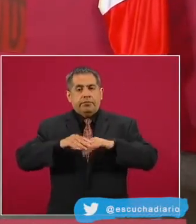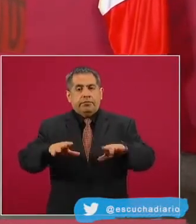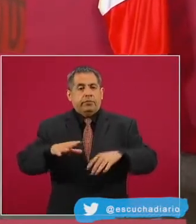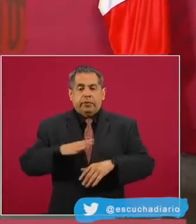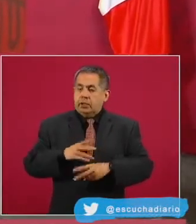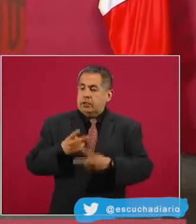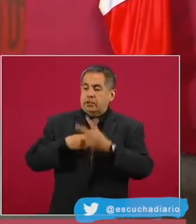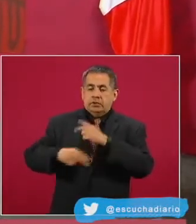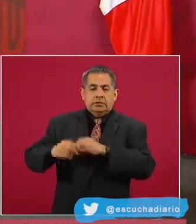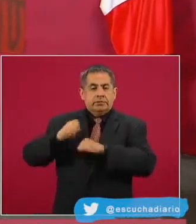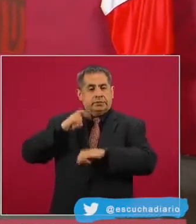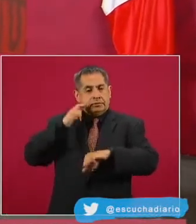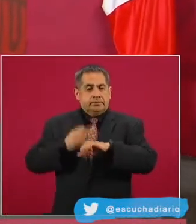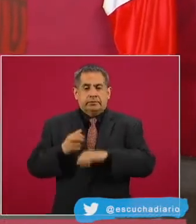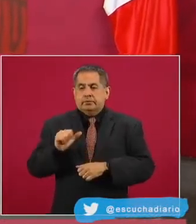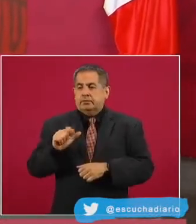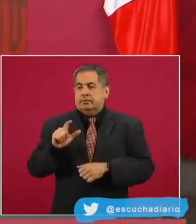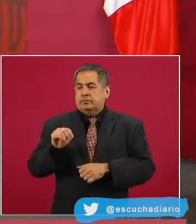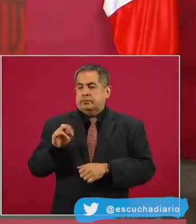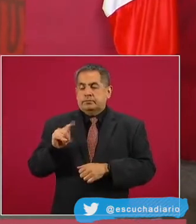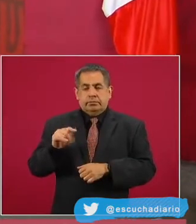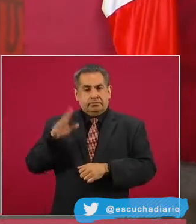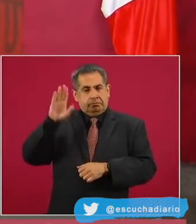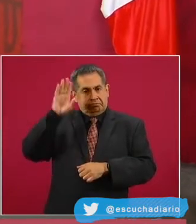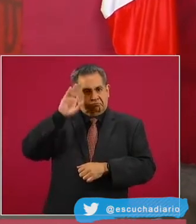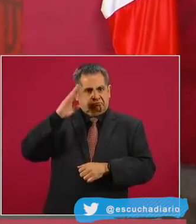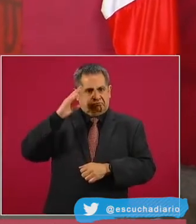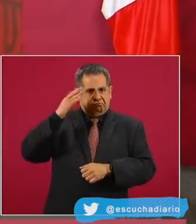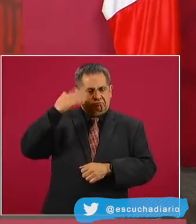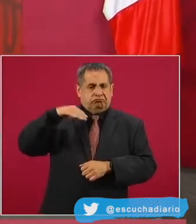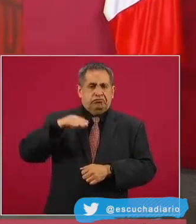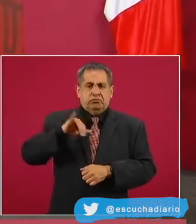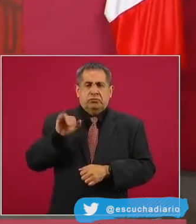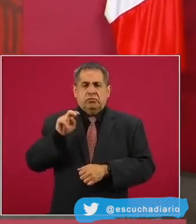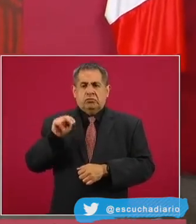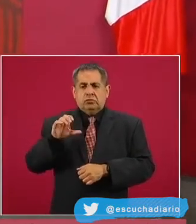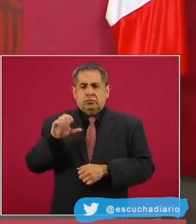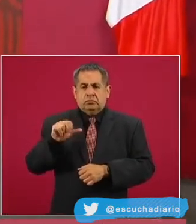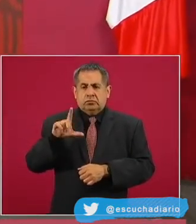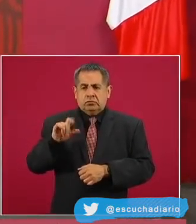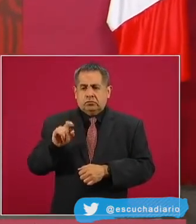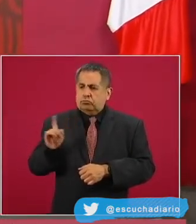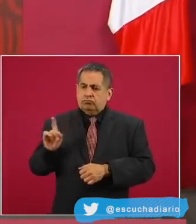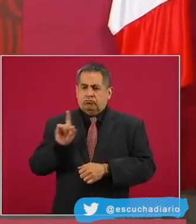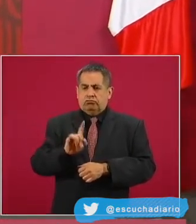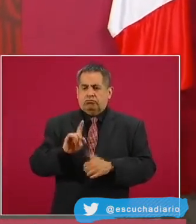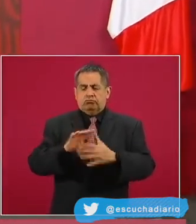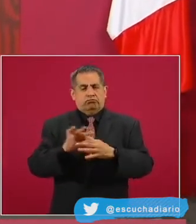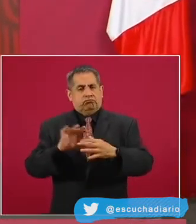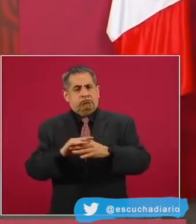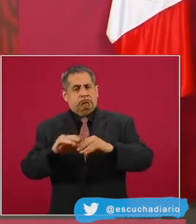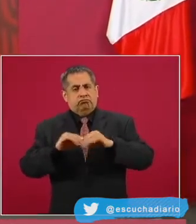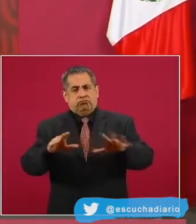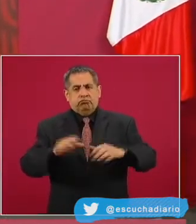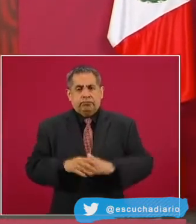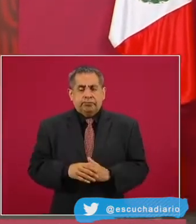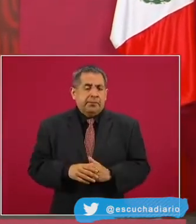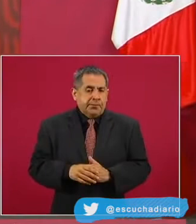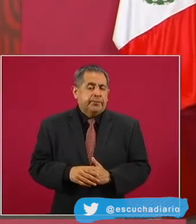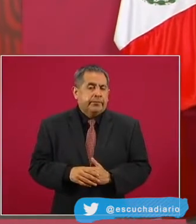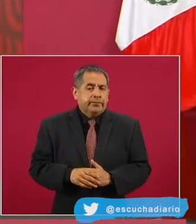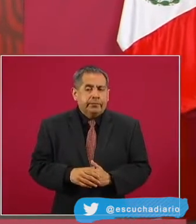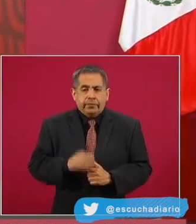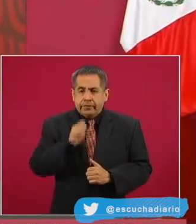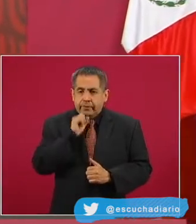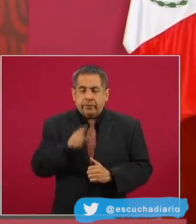hoy el presidente informa sobre la emergencia en Quintana Roo ante la llegada del huracán Delta, que atiende oportunamente el Ejército y